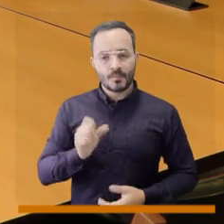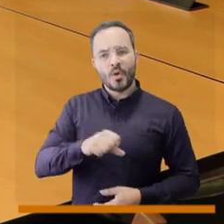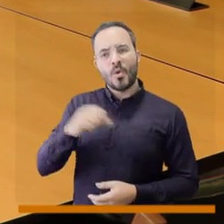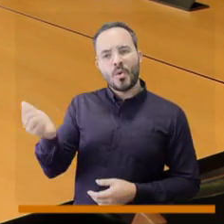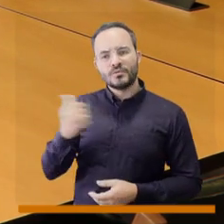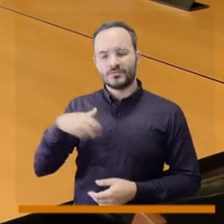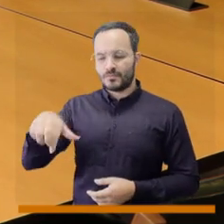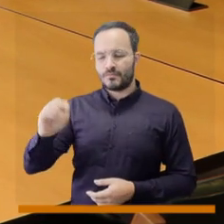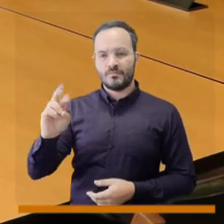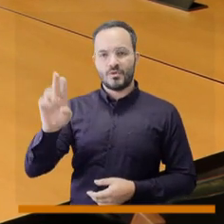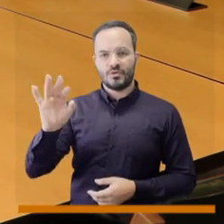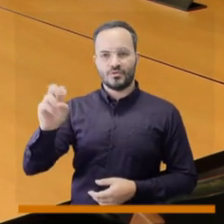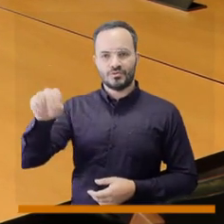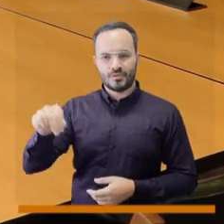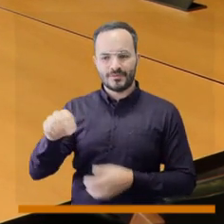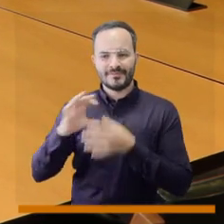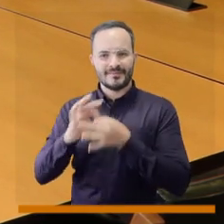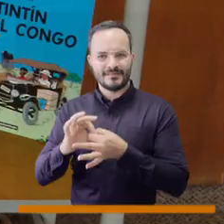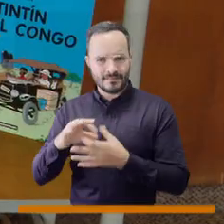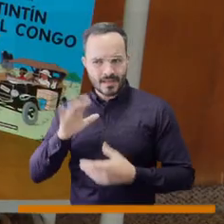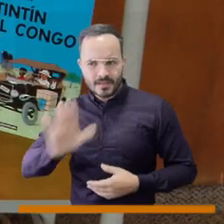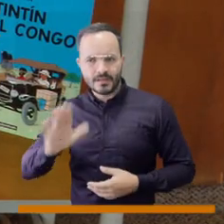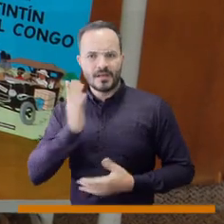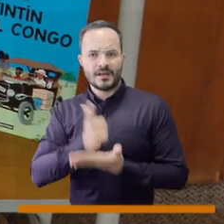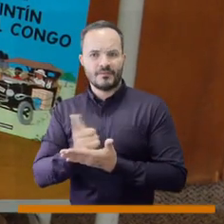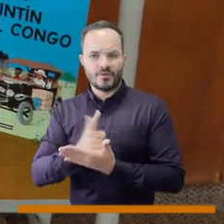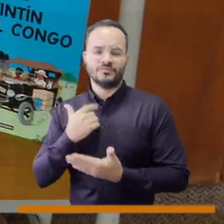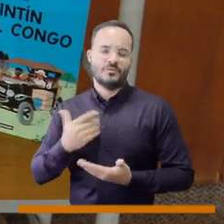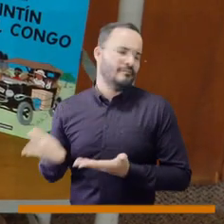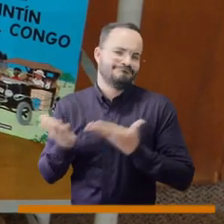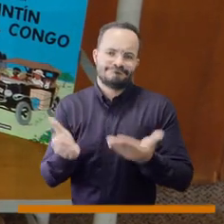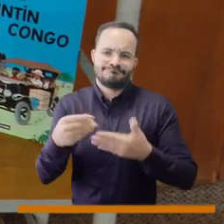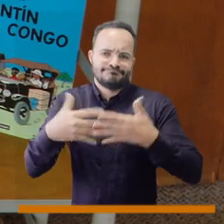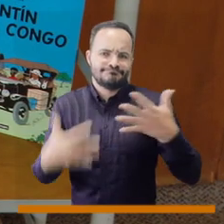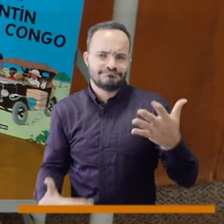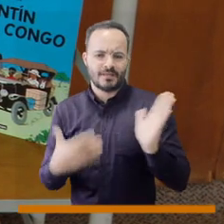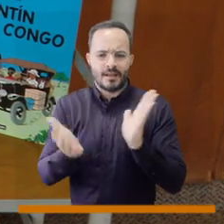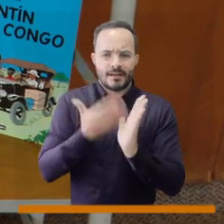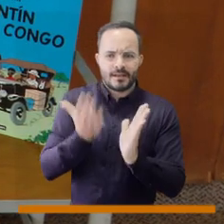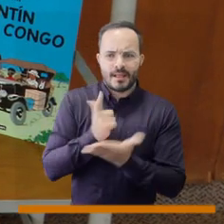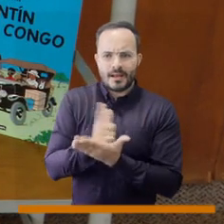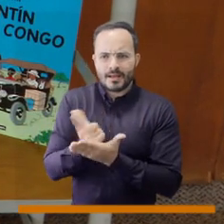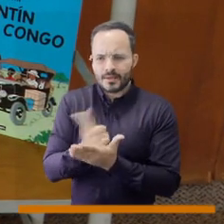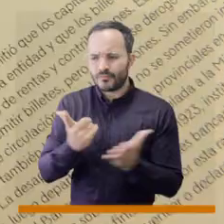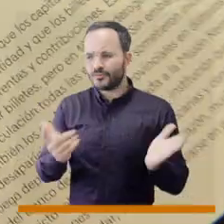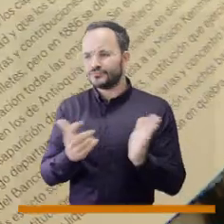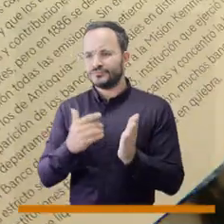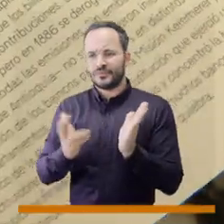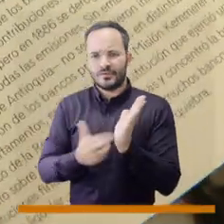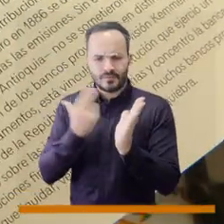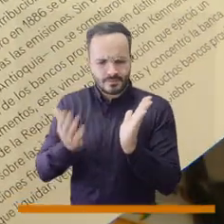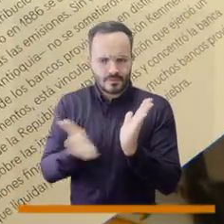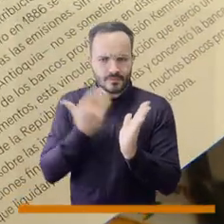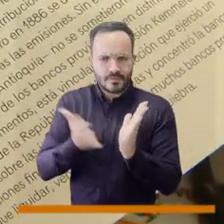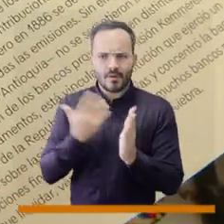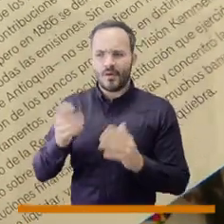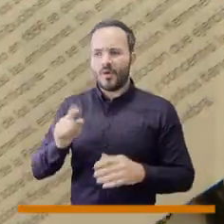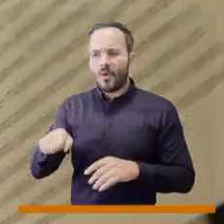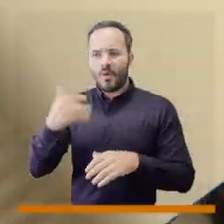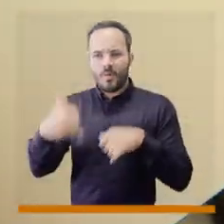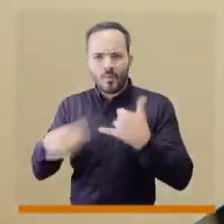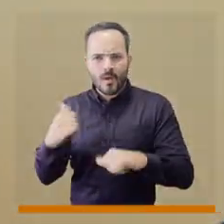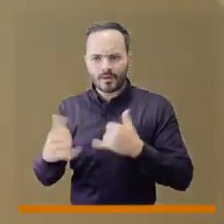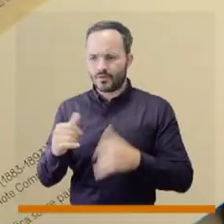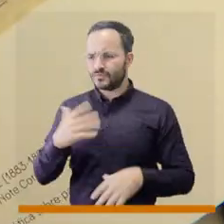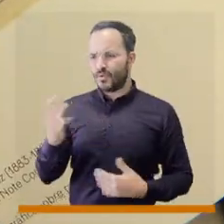portón de los libros, una oferta bibliográfica y de otros materiales, folletos de billetes, folletos de